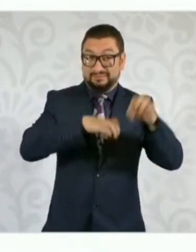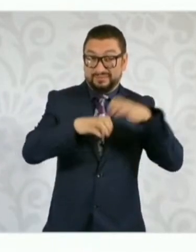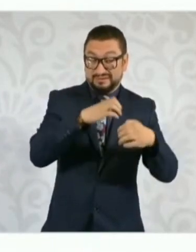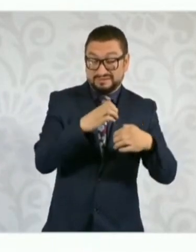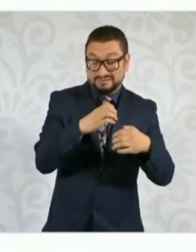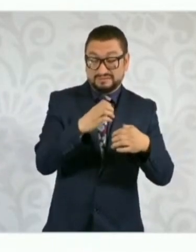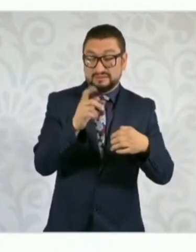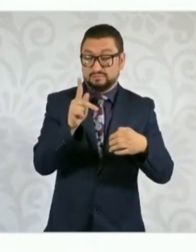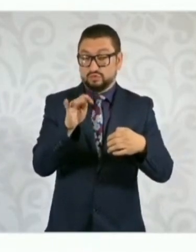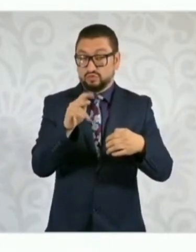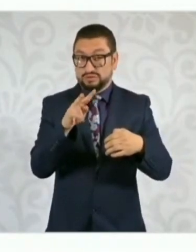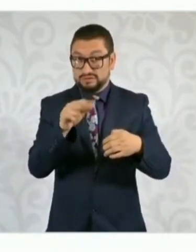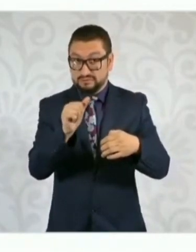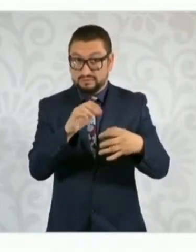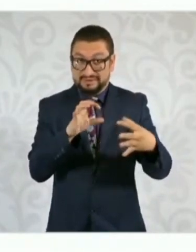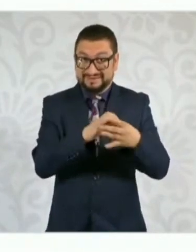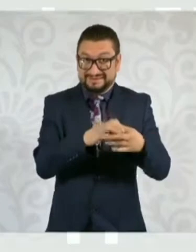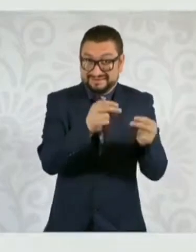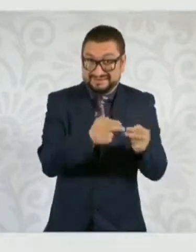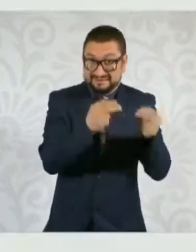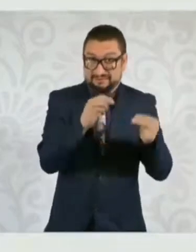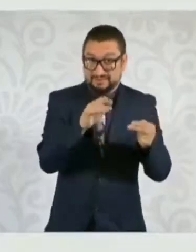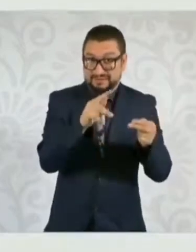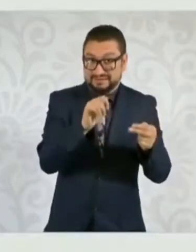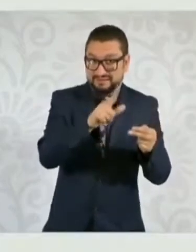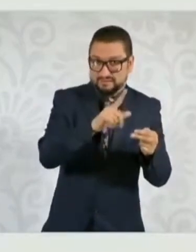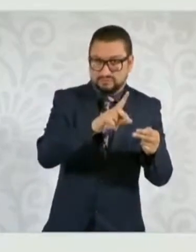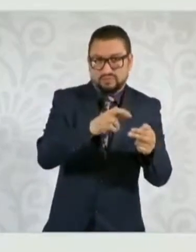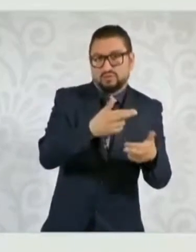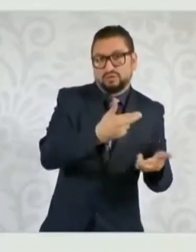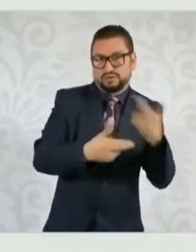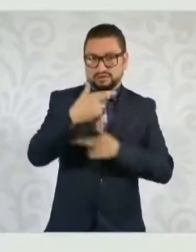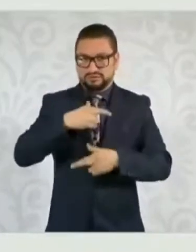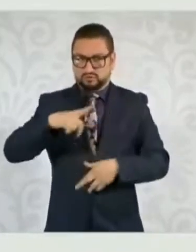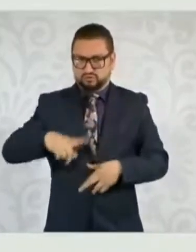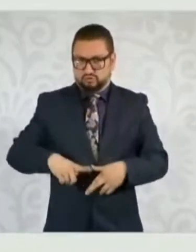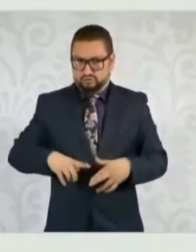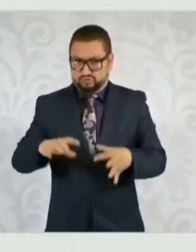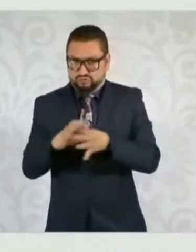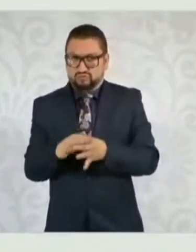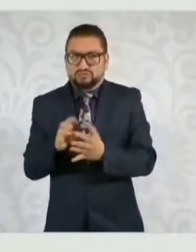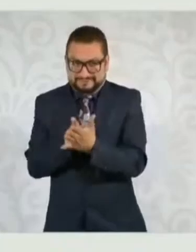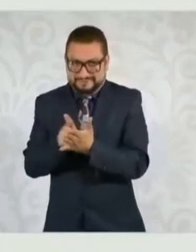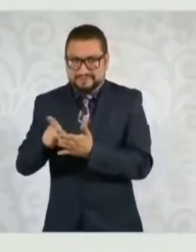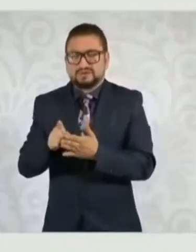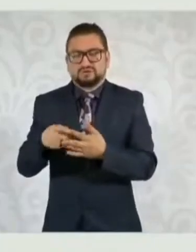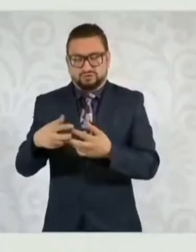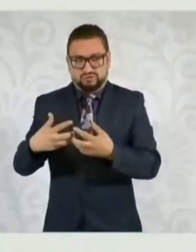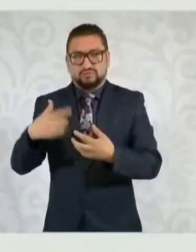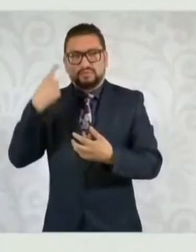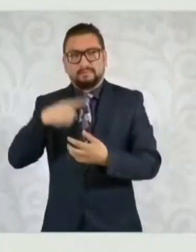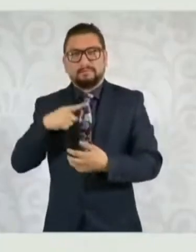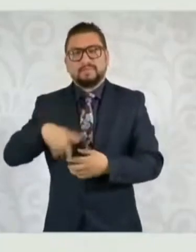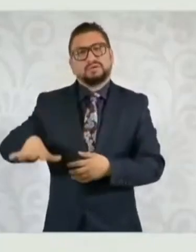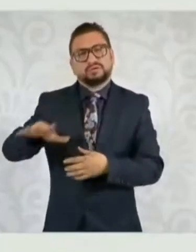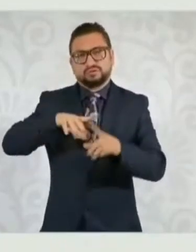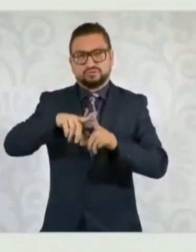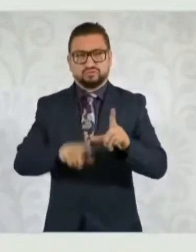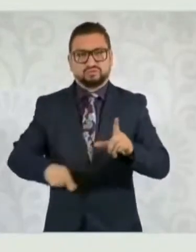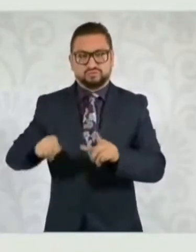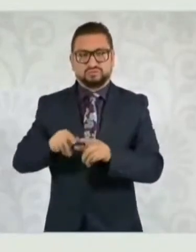mercantil y regresarían a ser empresas públicas del Estado regidas por el derecho público en favor del bienestar de todos